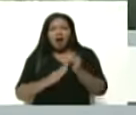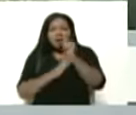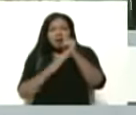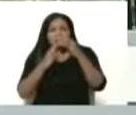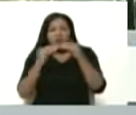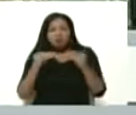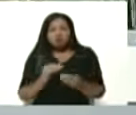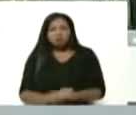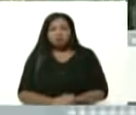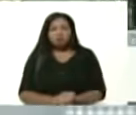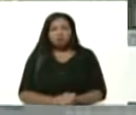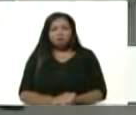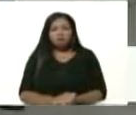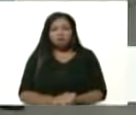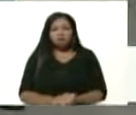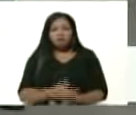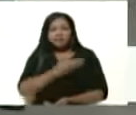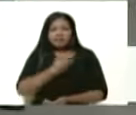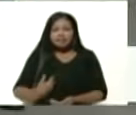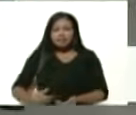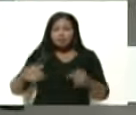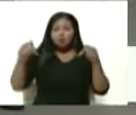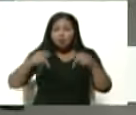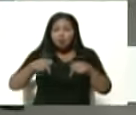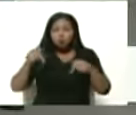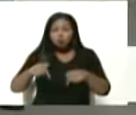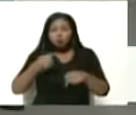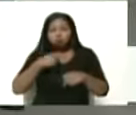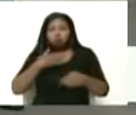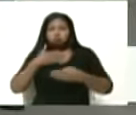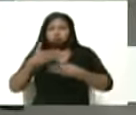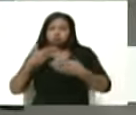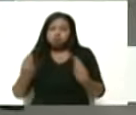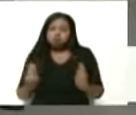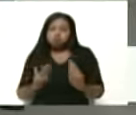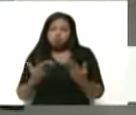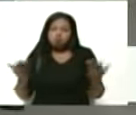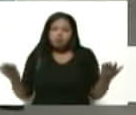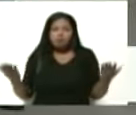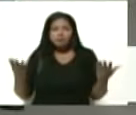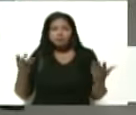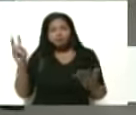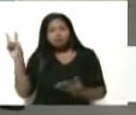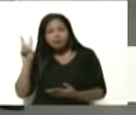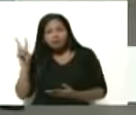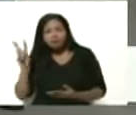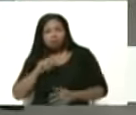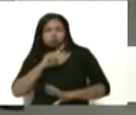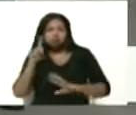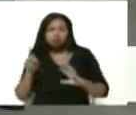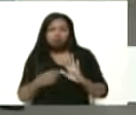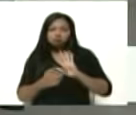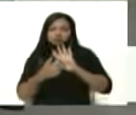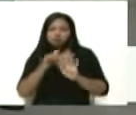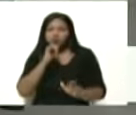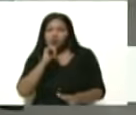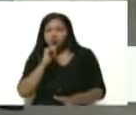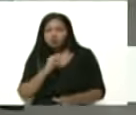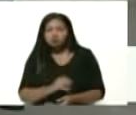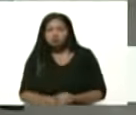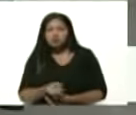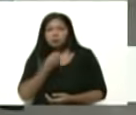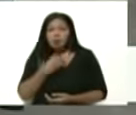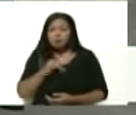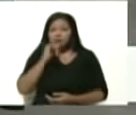Presidente, hoy quiero compartir con usted y con toda Venezuela una buena nueva,